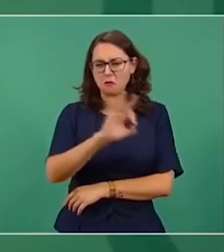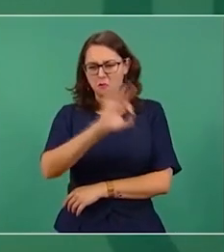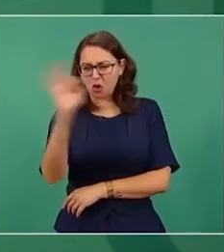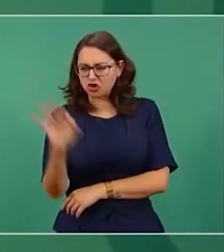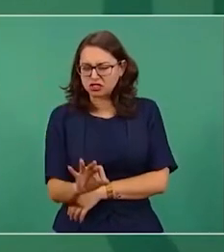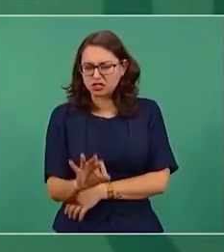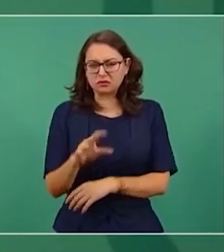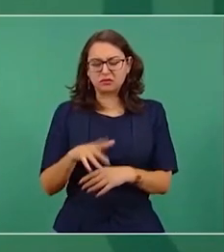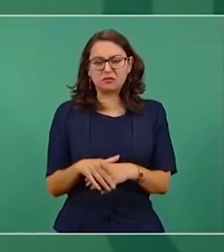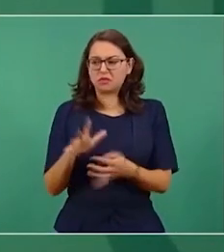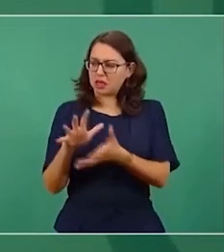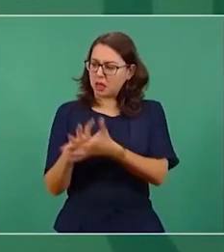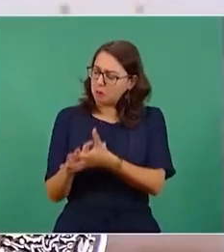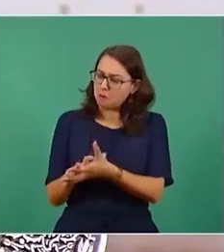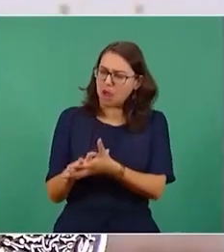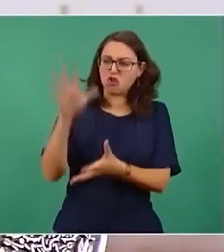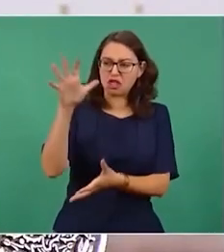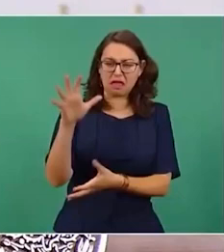la mayoría